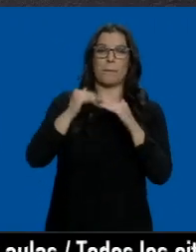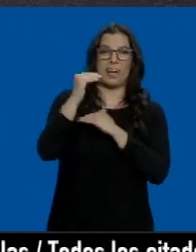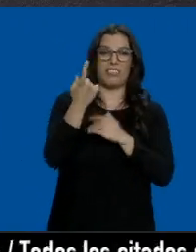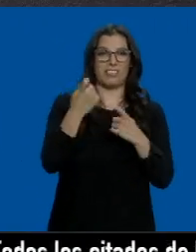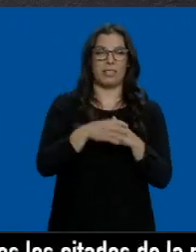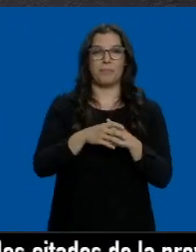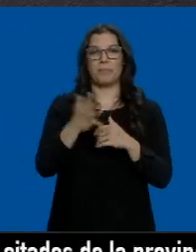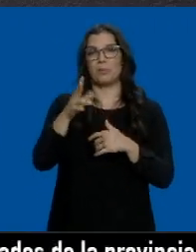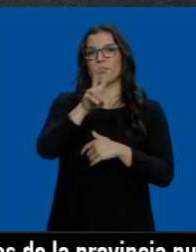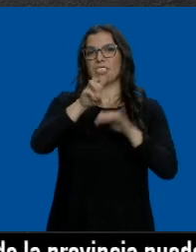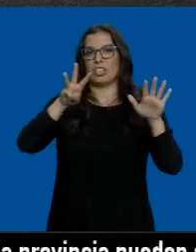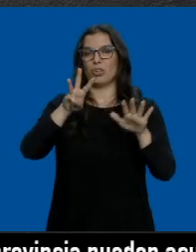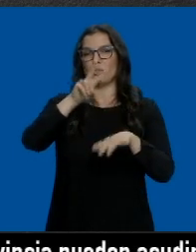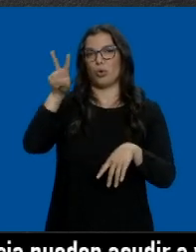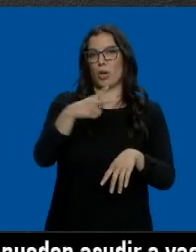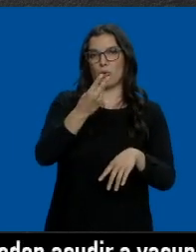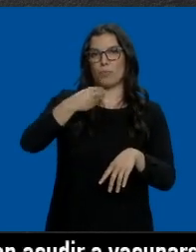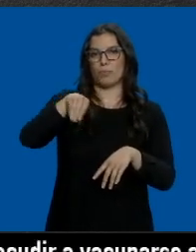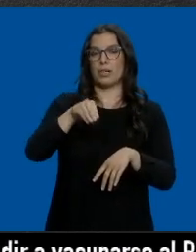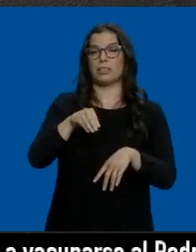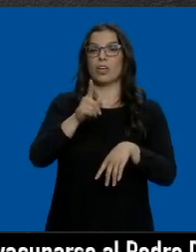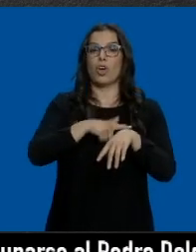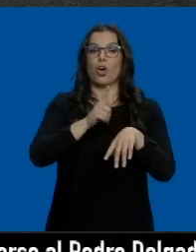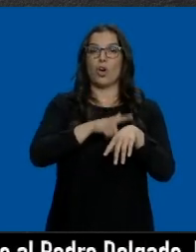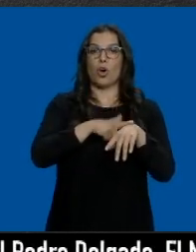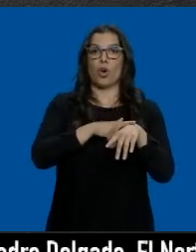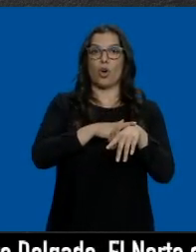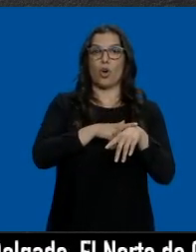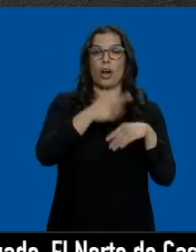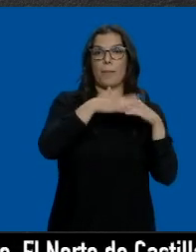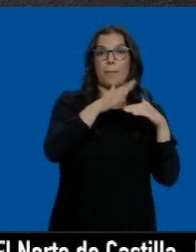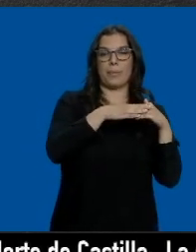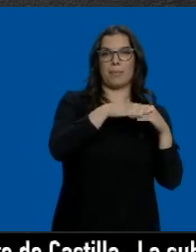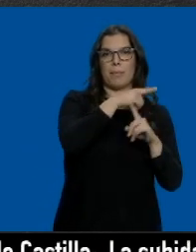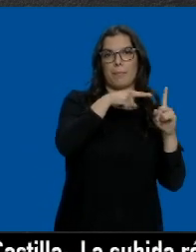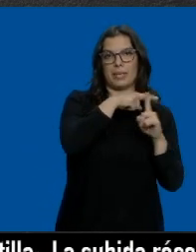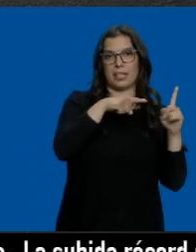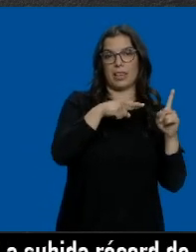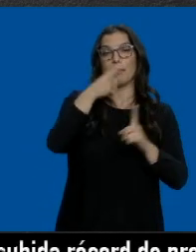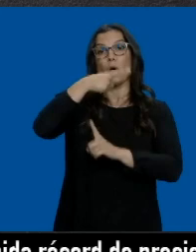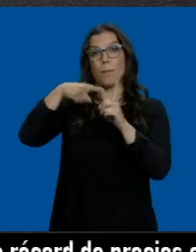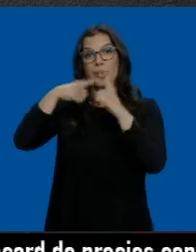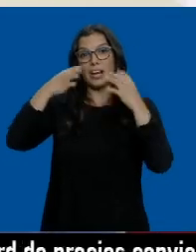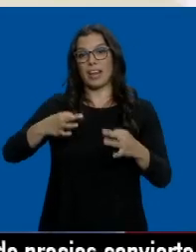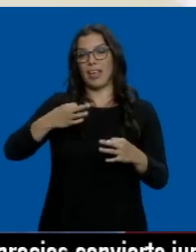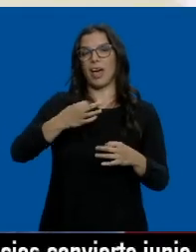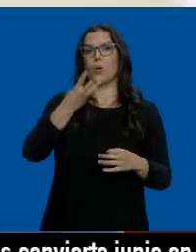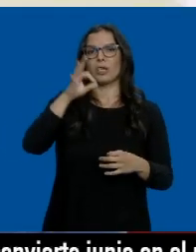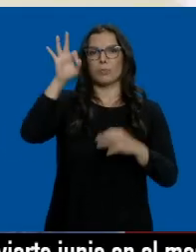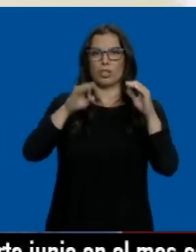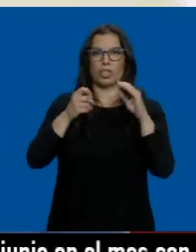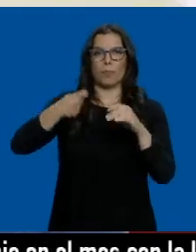más. Unos 28 euros más. Las horas valle cuestan la mitad que las punta. La media es un 70% más cara que hace un año. Eso de